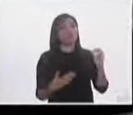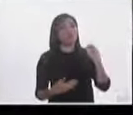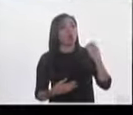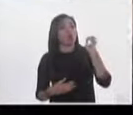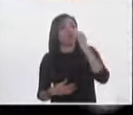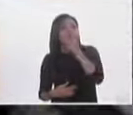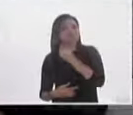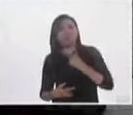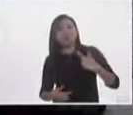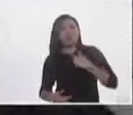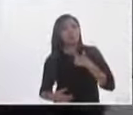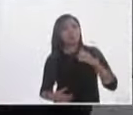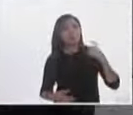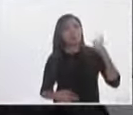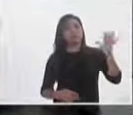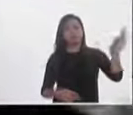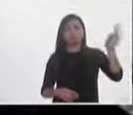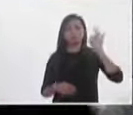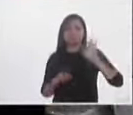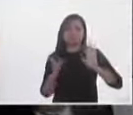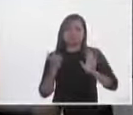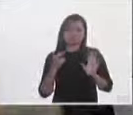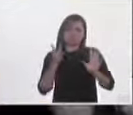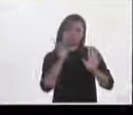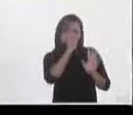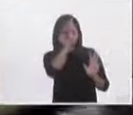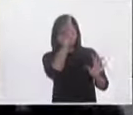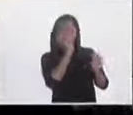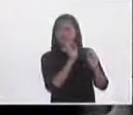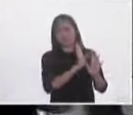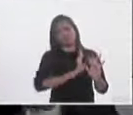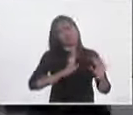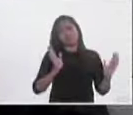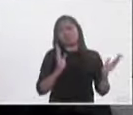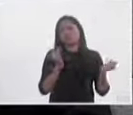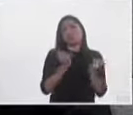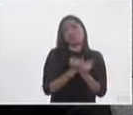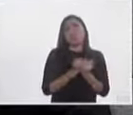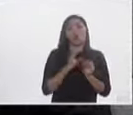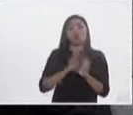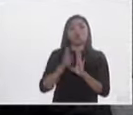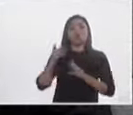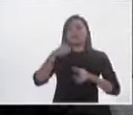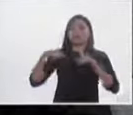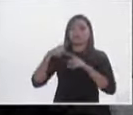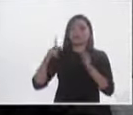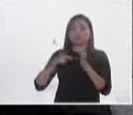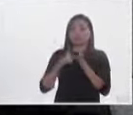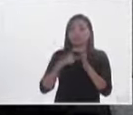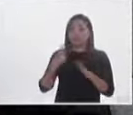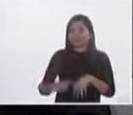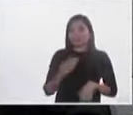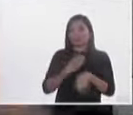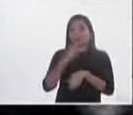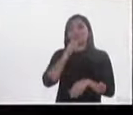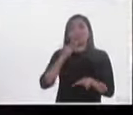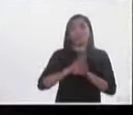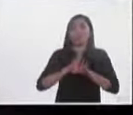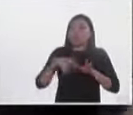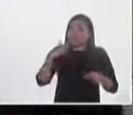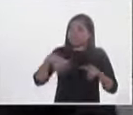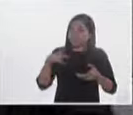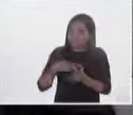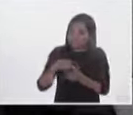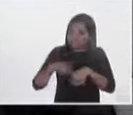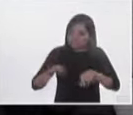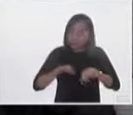atractivo llegue a un puesto de representación y creo que esto es totalmente válido y esto refresca a todo el sistema político por lo menos en el Estado y yo creo que en el país hay